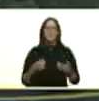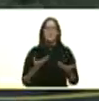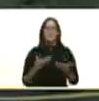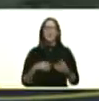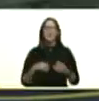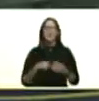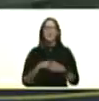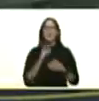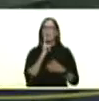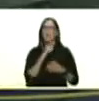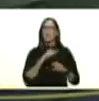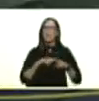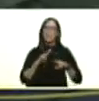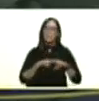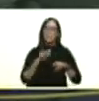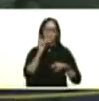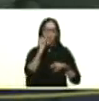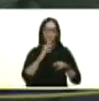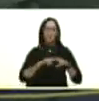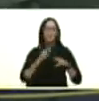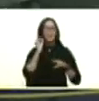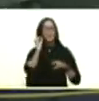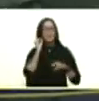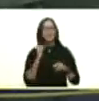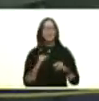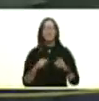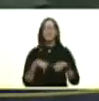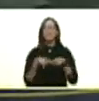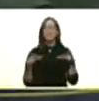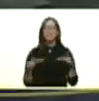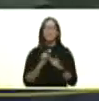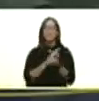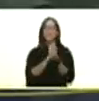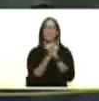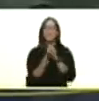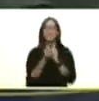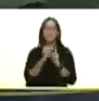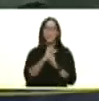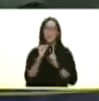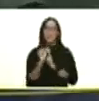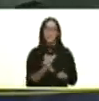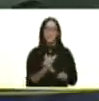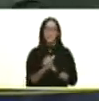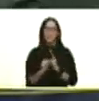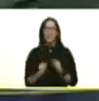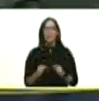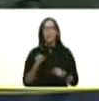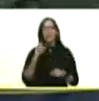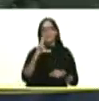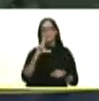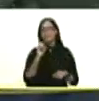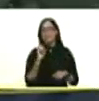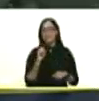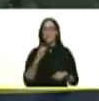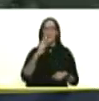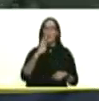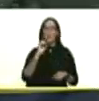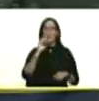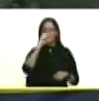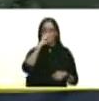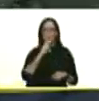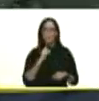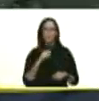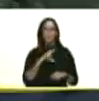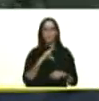la niña son las consecuencias del cambio climático de la crisis climática hace 30 40 años no era tan